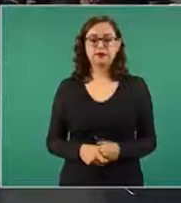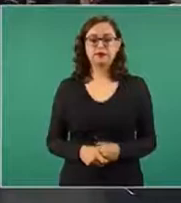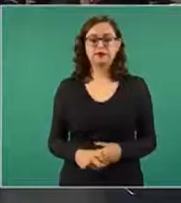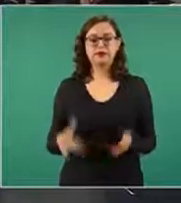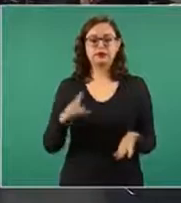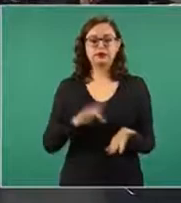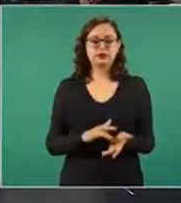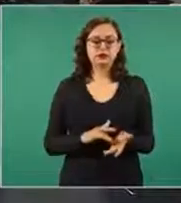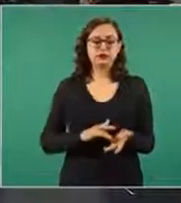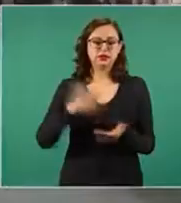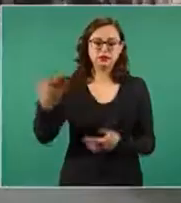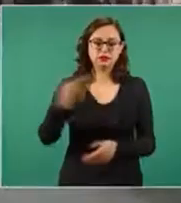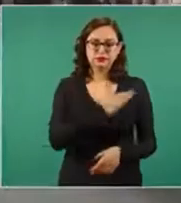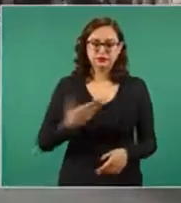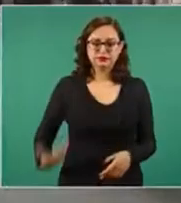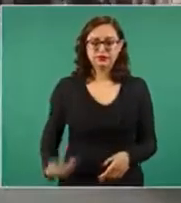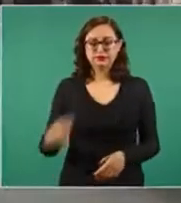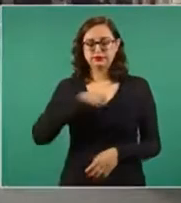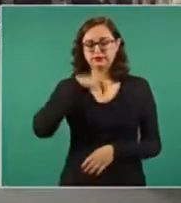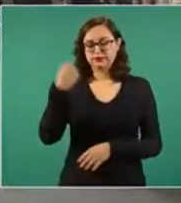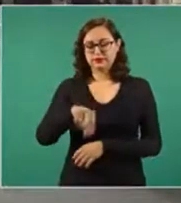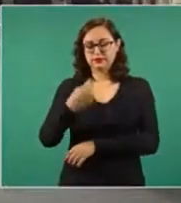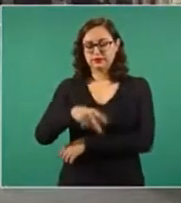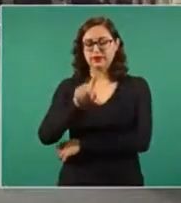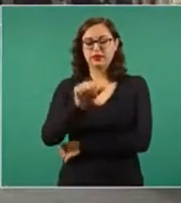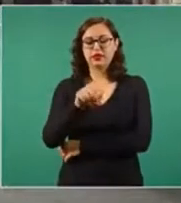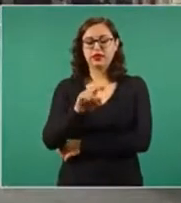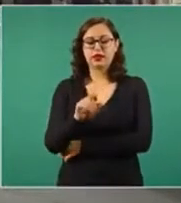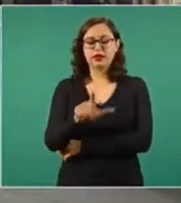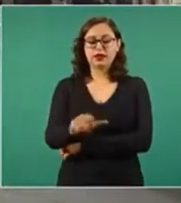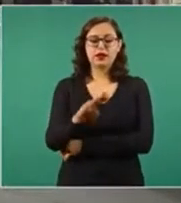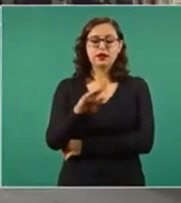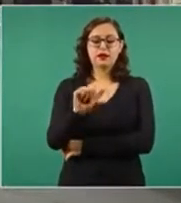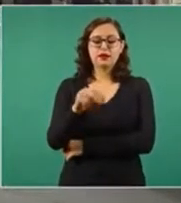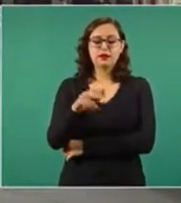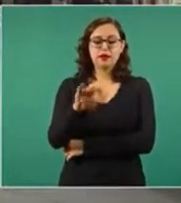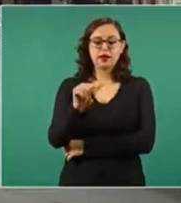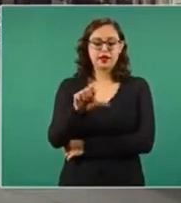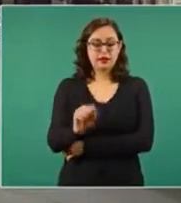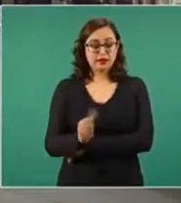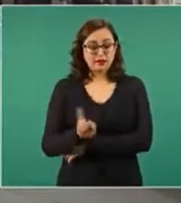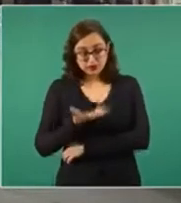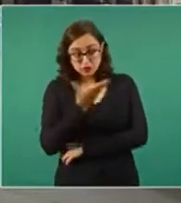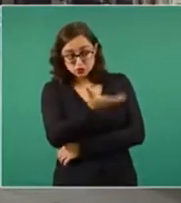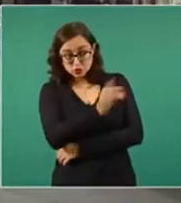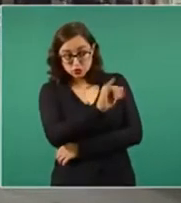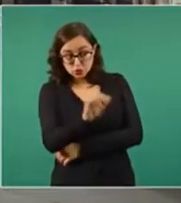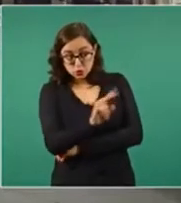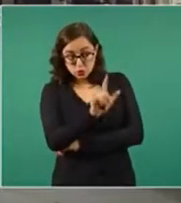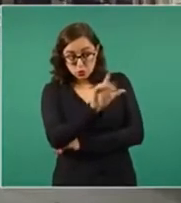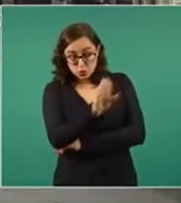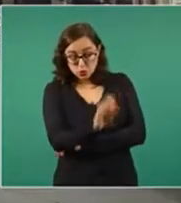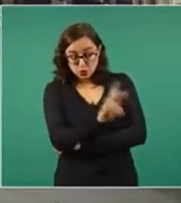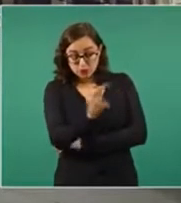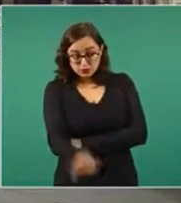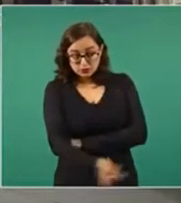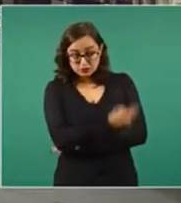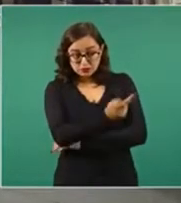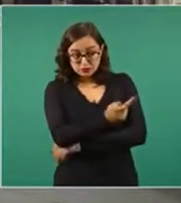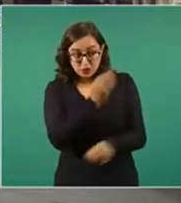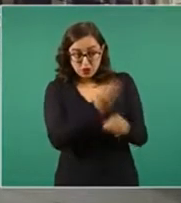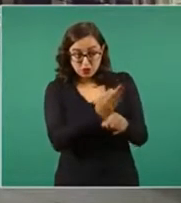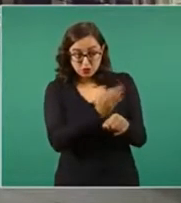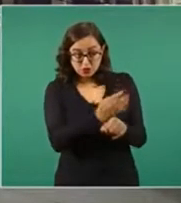Gracias, presidente. Buenos días, Daniel Blancas. Solamente brevemente a Julio, si esta despedida